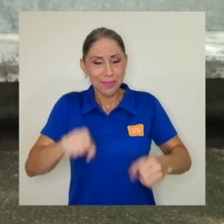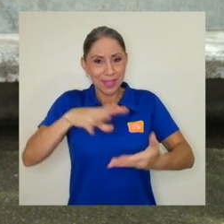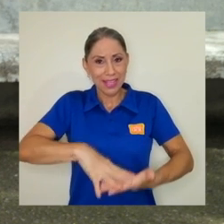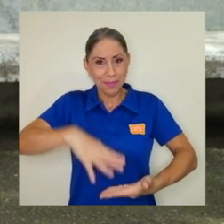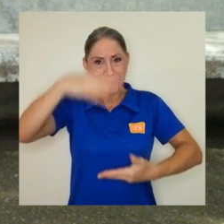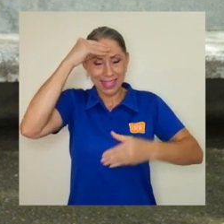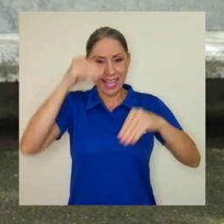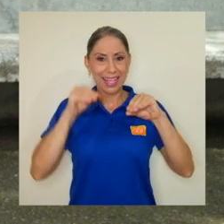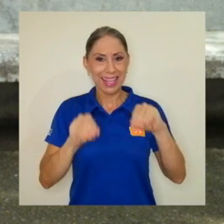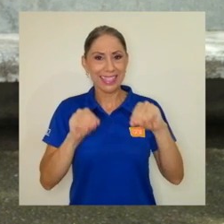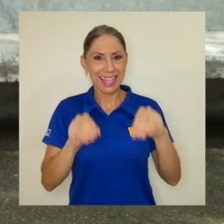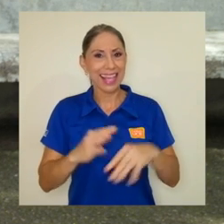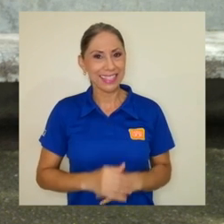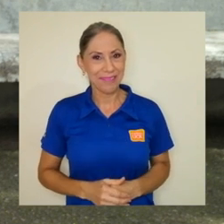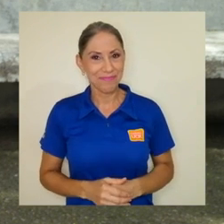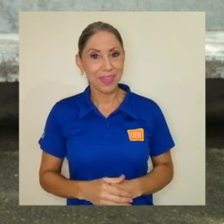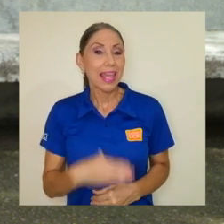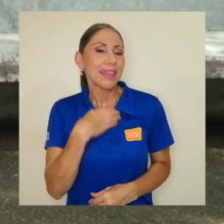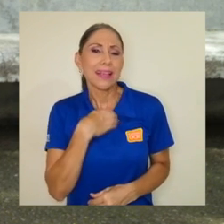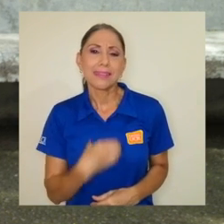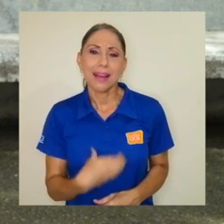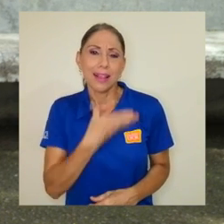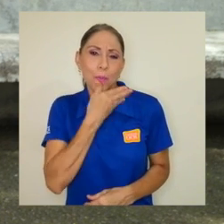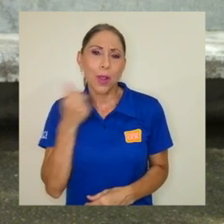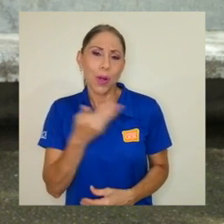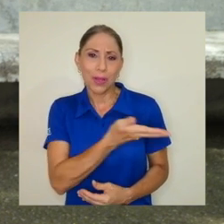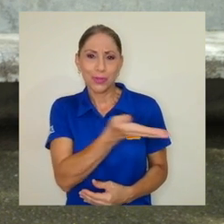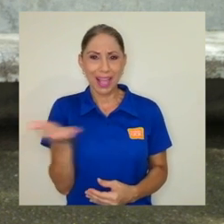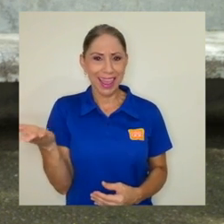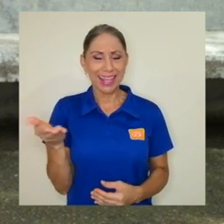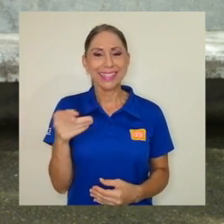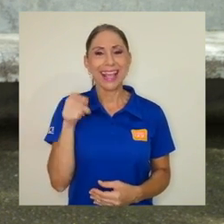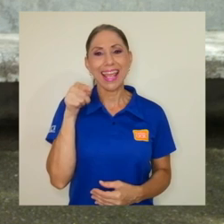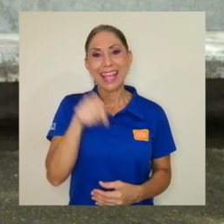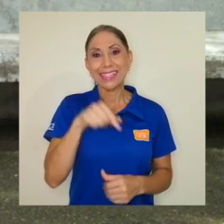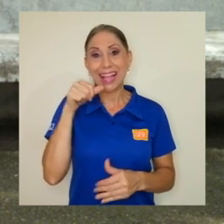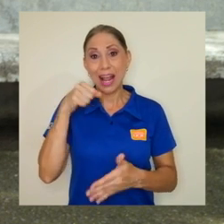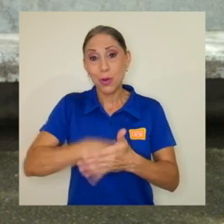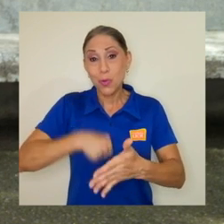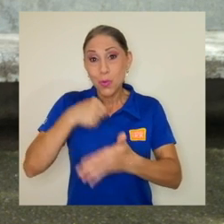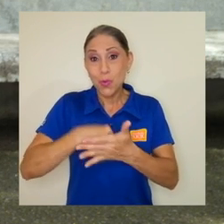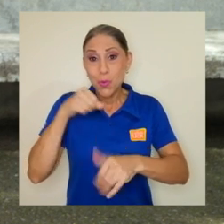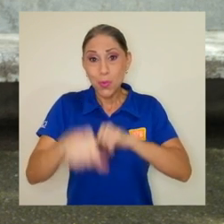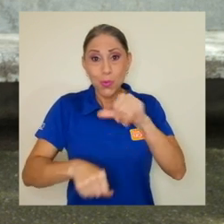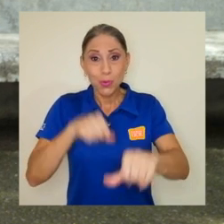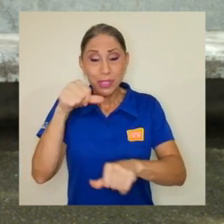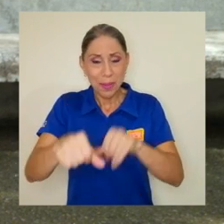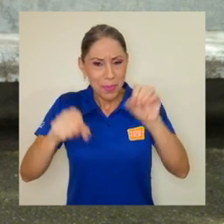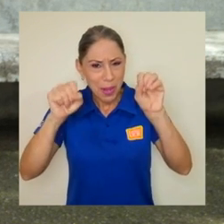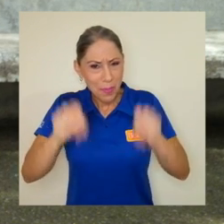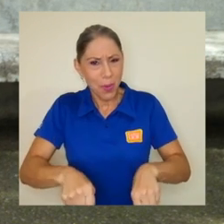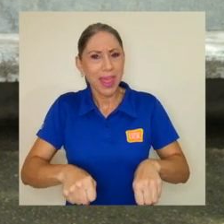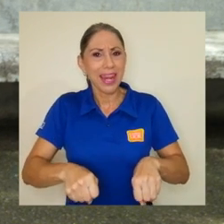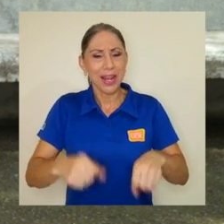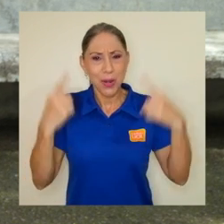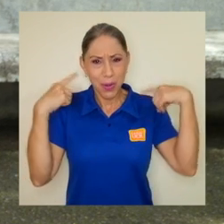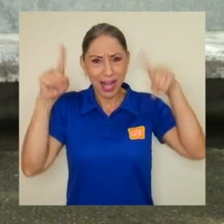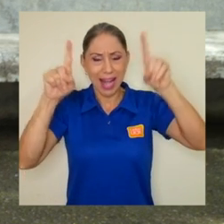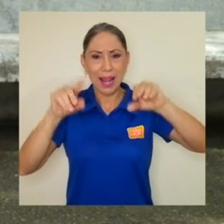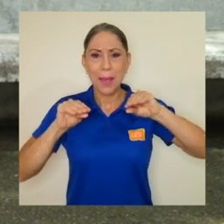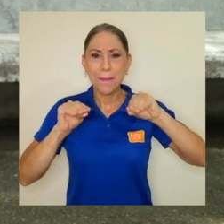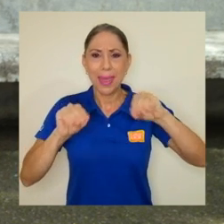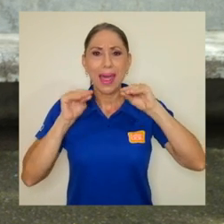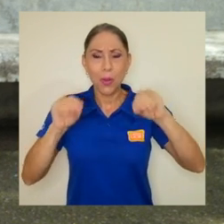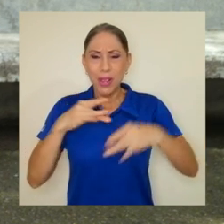aprendizaje y de enseñanza, y bueno, y desearles lo mejor a ustedes en esta lucha por poder de verdad tener esa